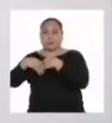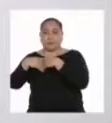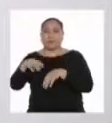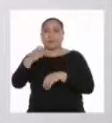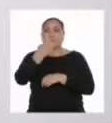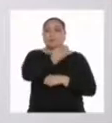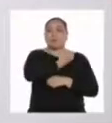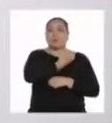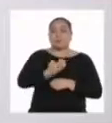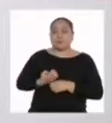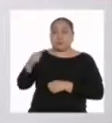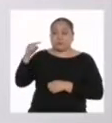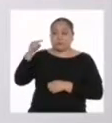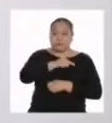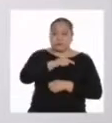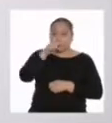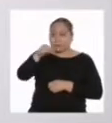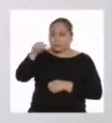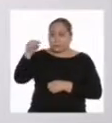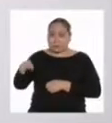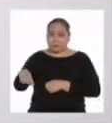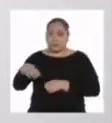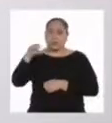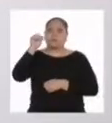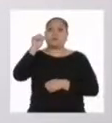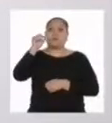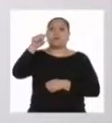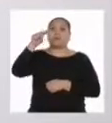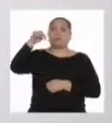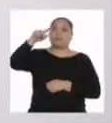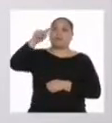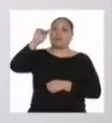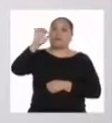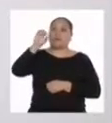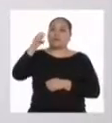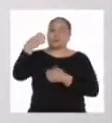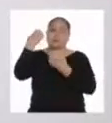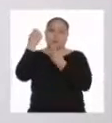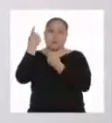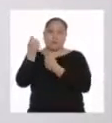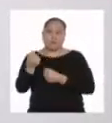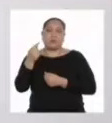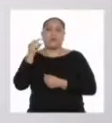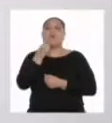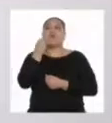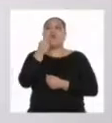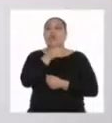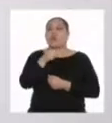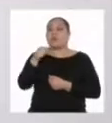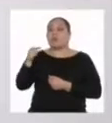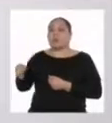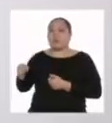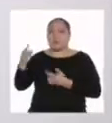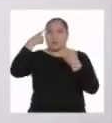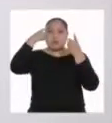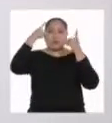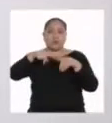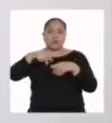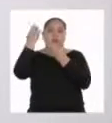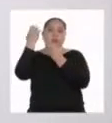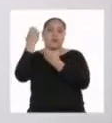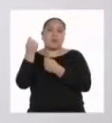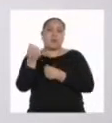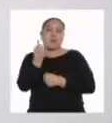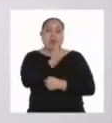y el Estado son considerados agentes económicos porque toman decisiones económicas